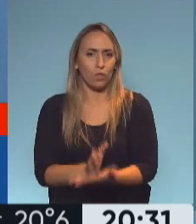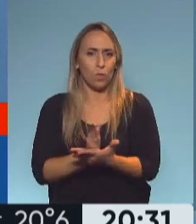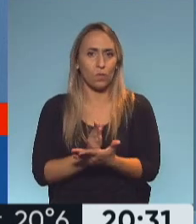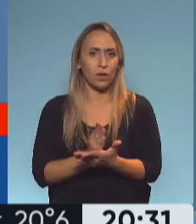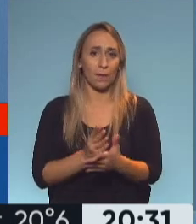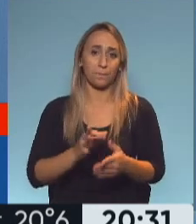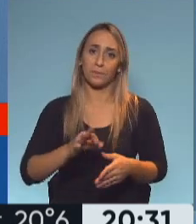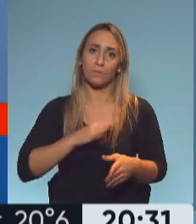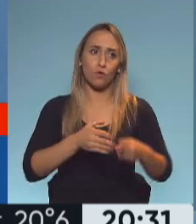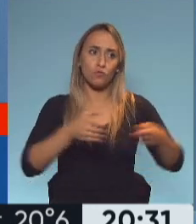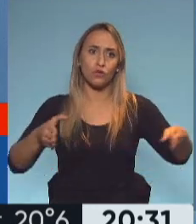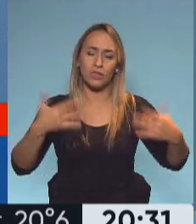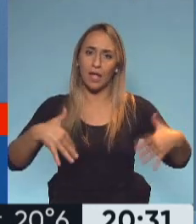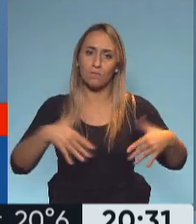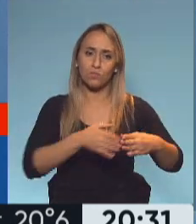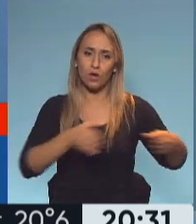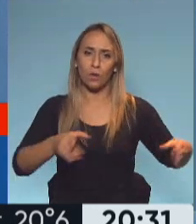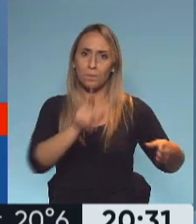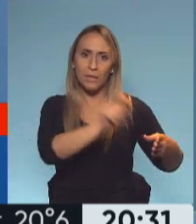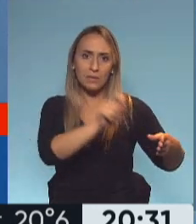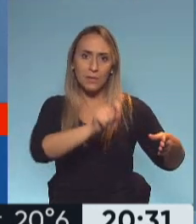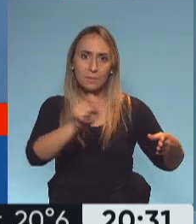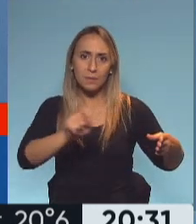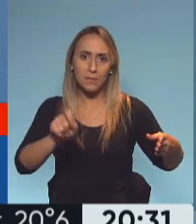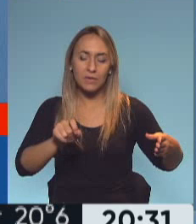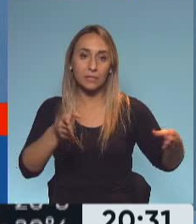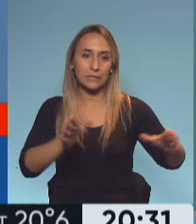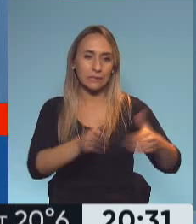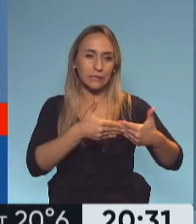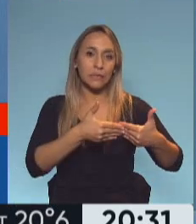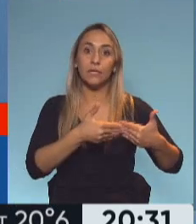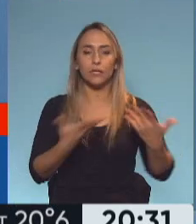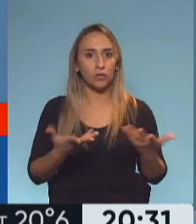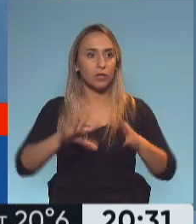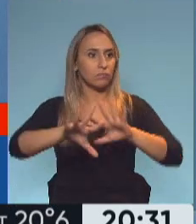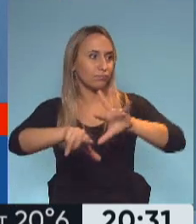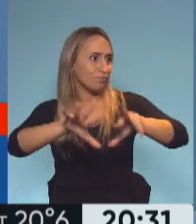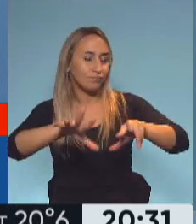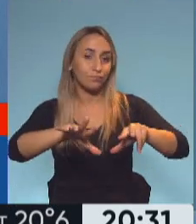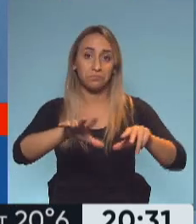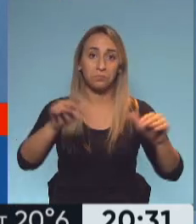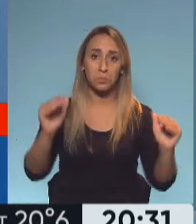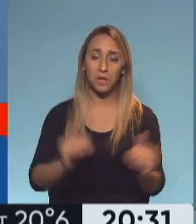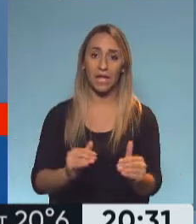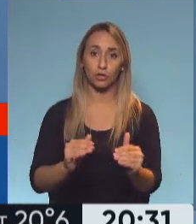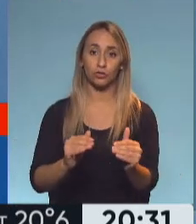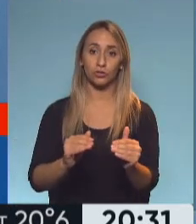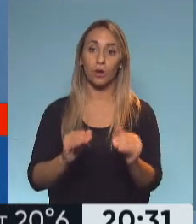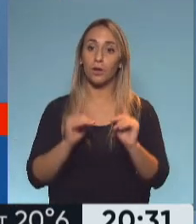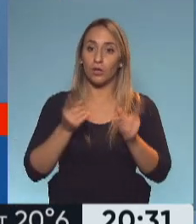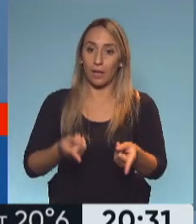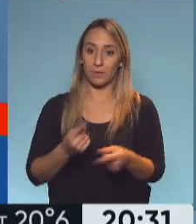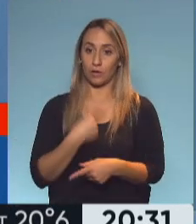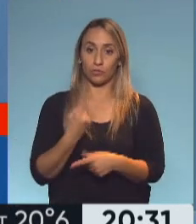gran parte del año pasado, eso impactó positivamente, digamos, porque redujo el delito, pero también se está haciendo un